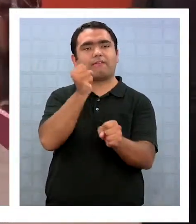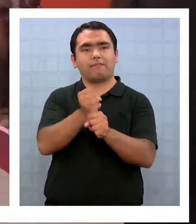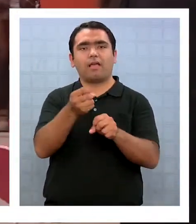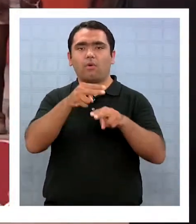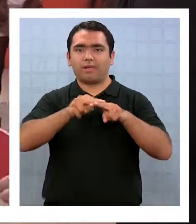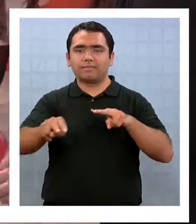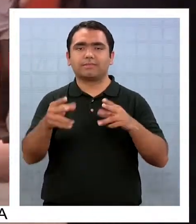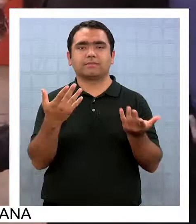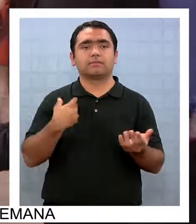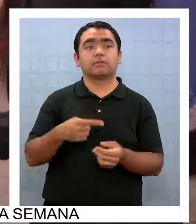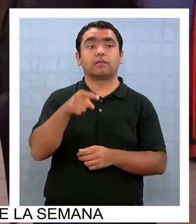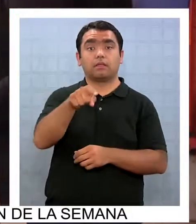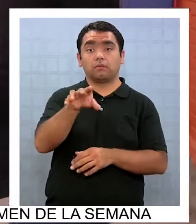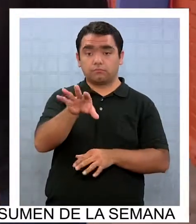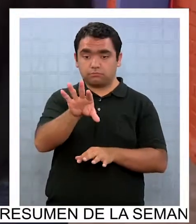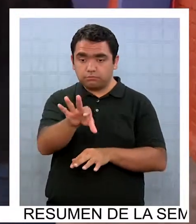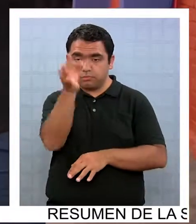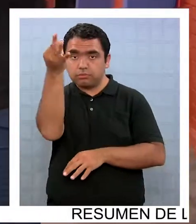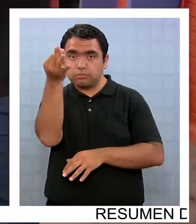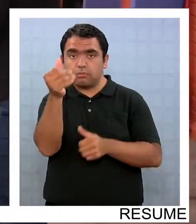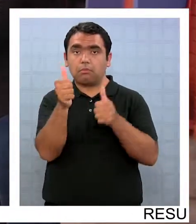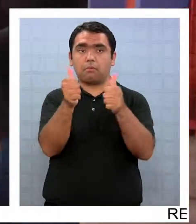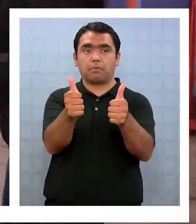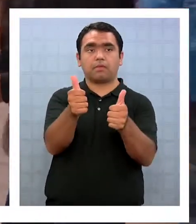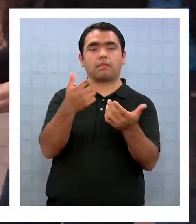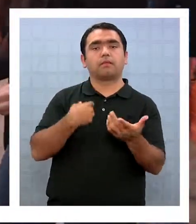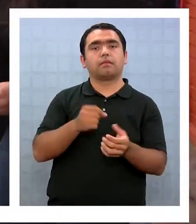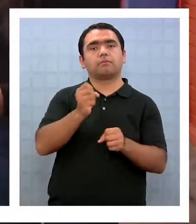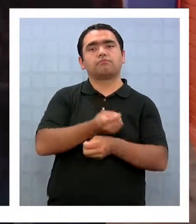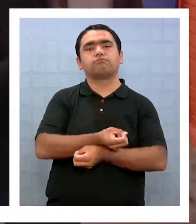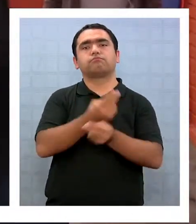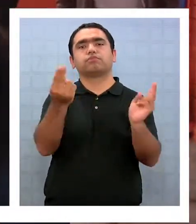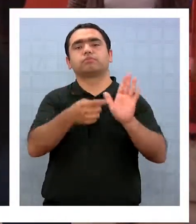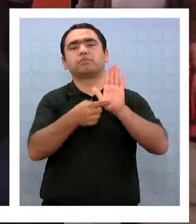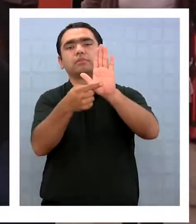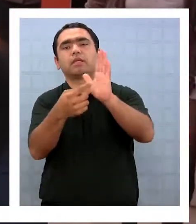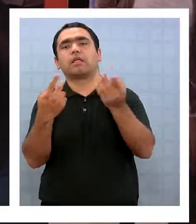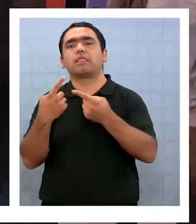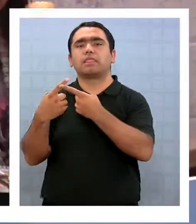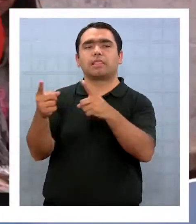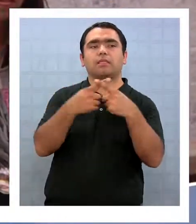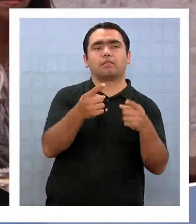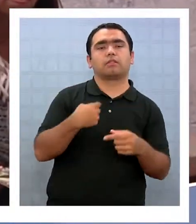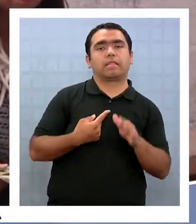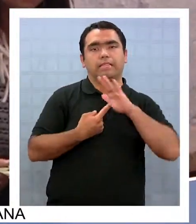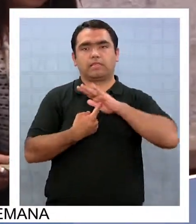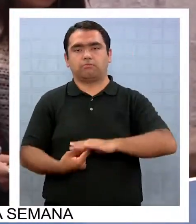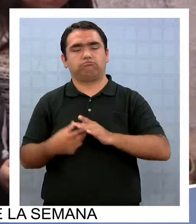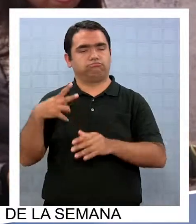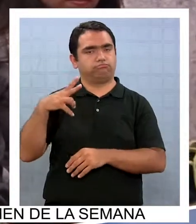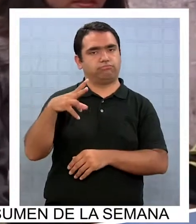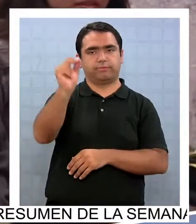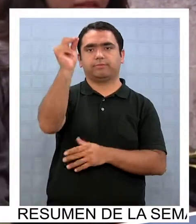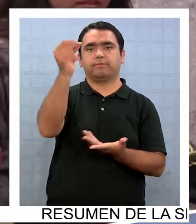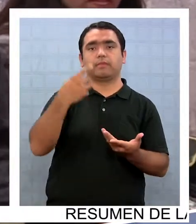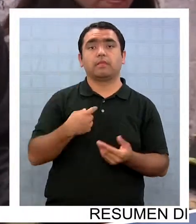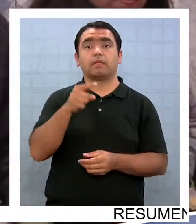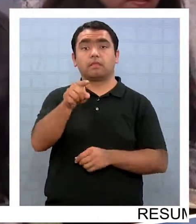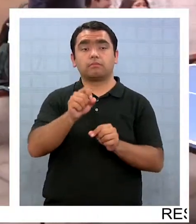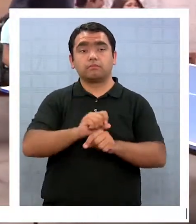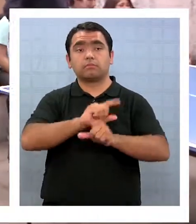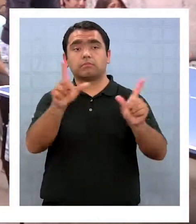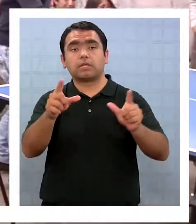Los seleccionados serán utilizados para fines de promoción de la diversidad y no discriminación y serán exhibidos en